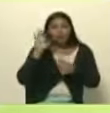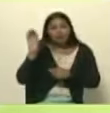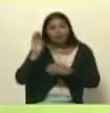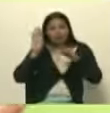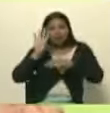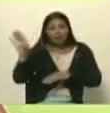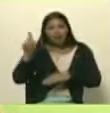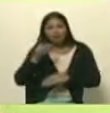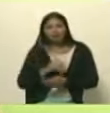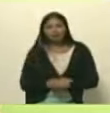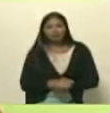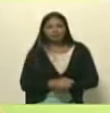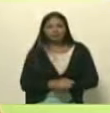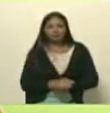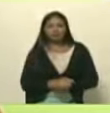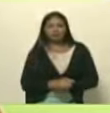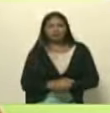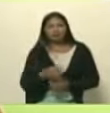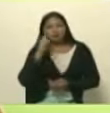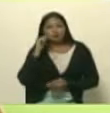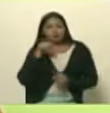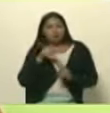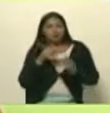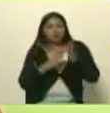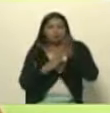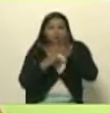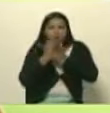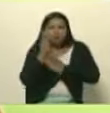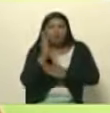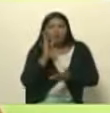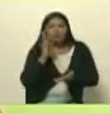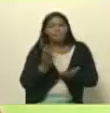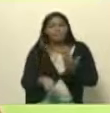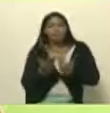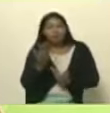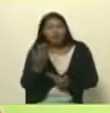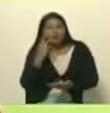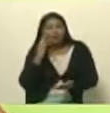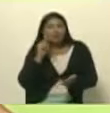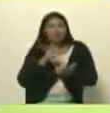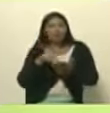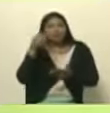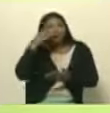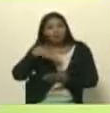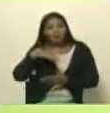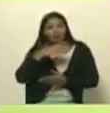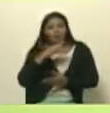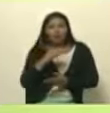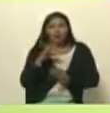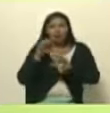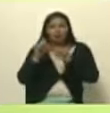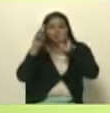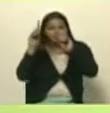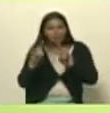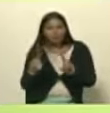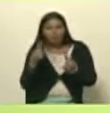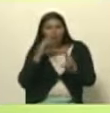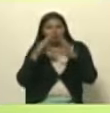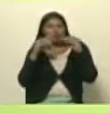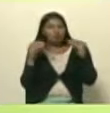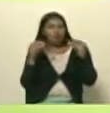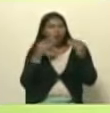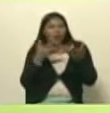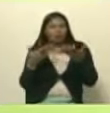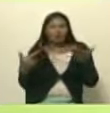en este país que son una espina dorsal para la participación del pueblo en la toma de decisiones y en todas las